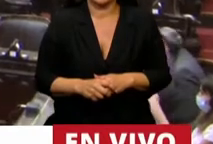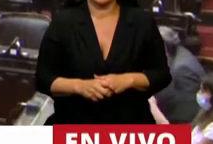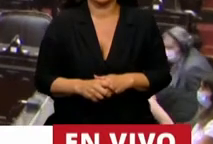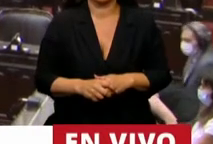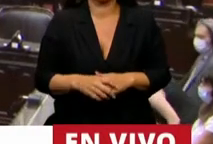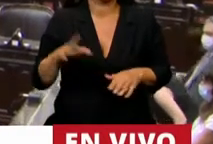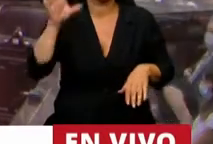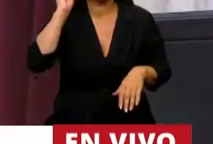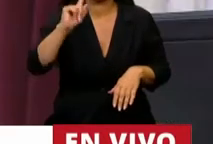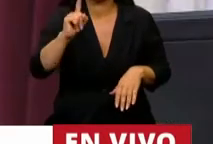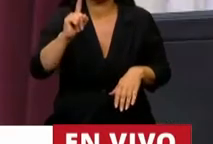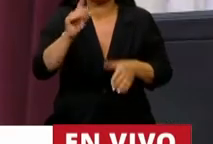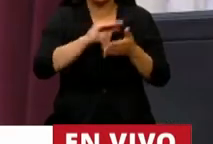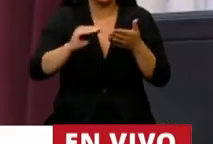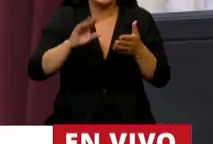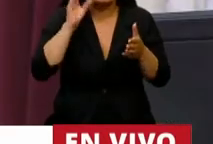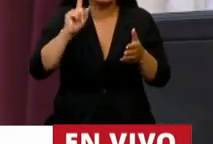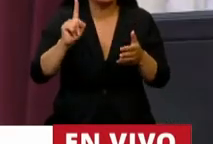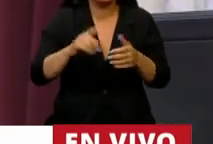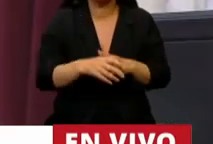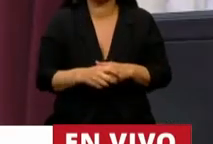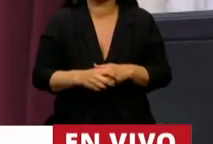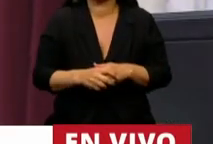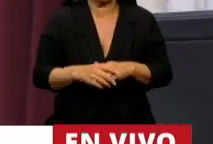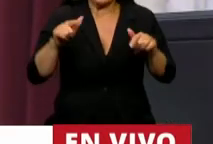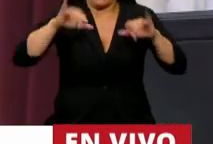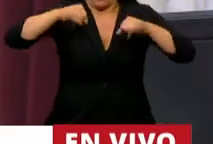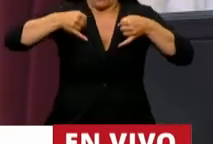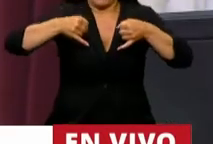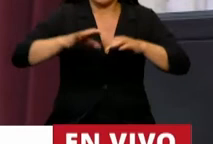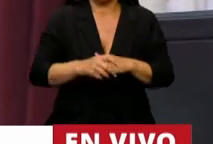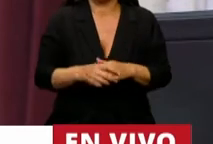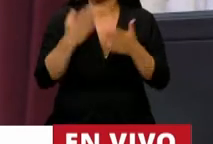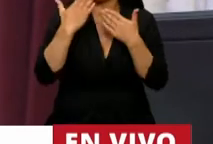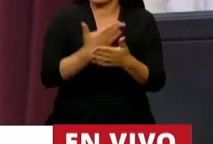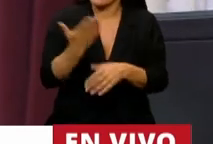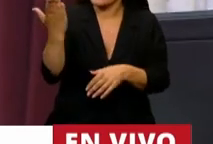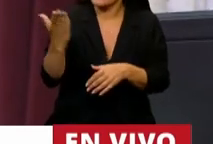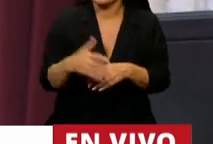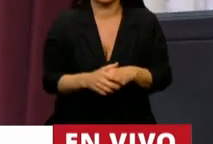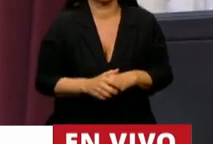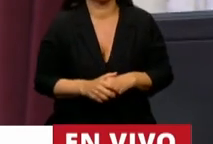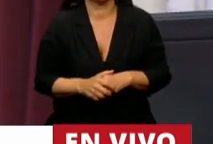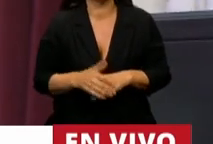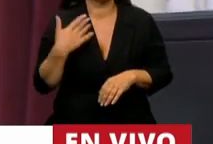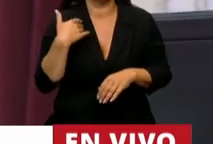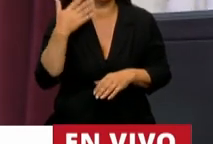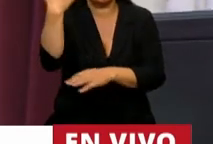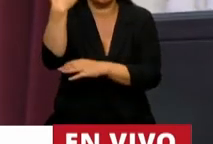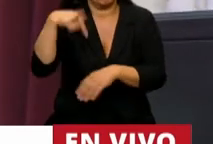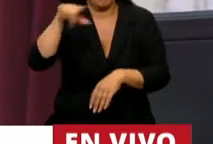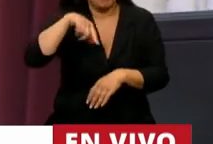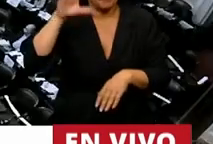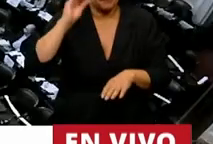¿Nos escucha el diputado Sarguini? Ahora sí. Gracias, Presidente. Lo escuchamos, adelante.